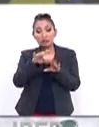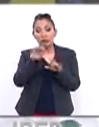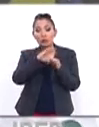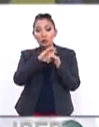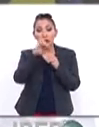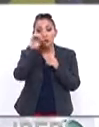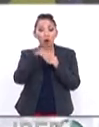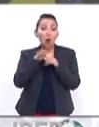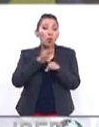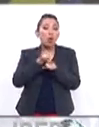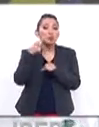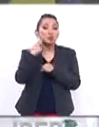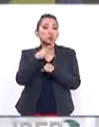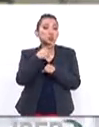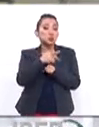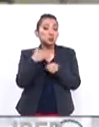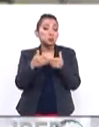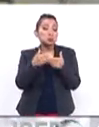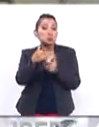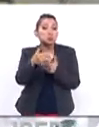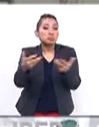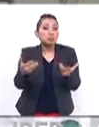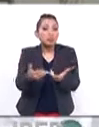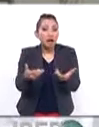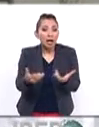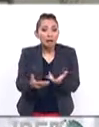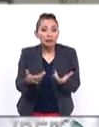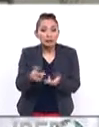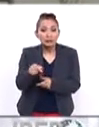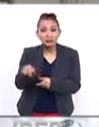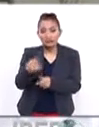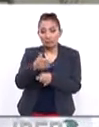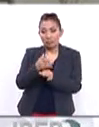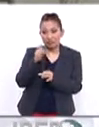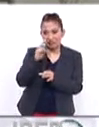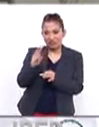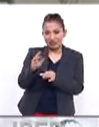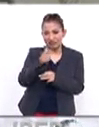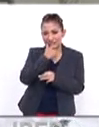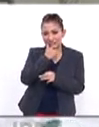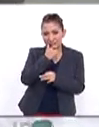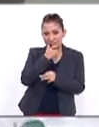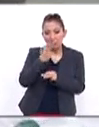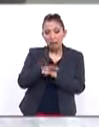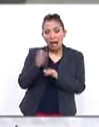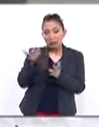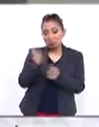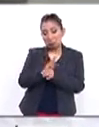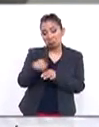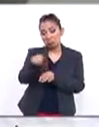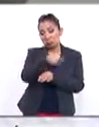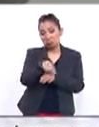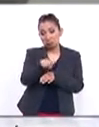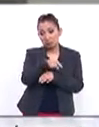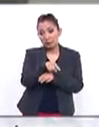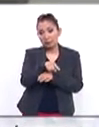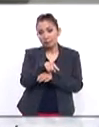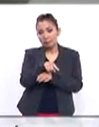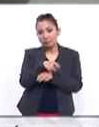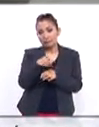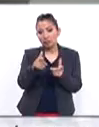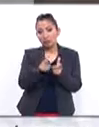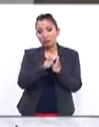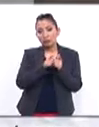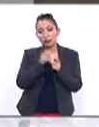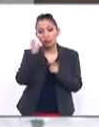dado la Unión Europea o cuál sería, a partir de lo que estamos viendo actualmente, lo más benéfico para el